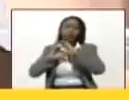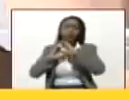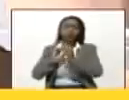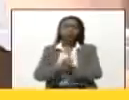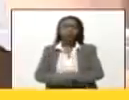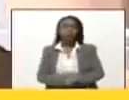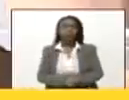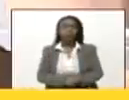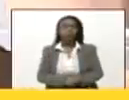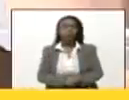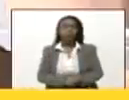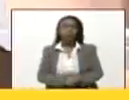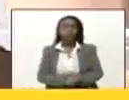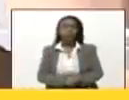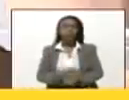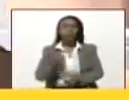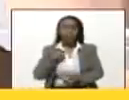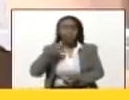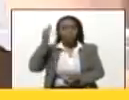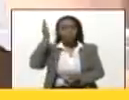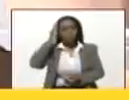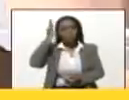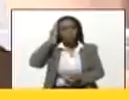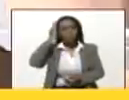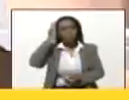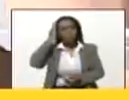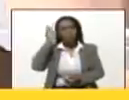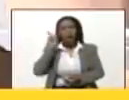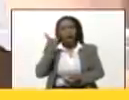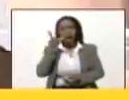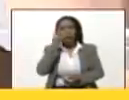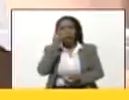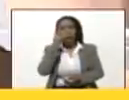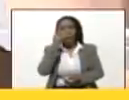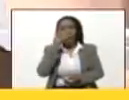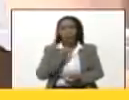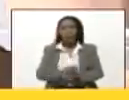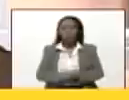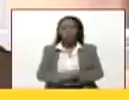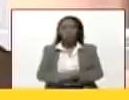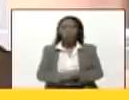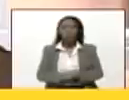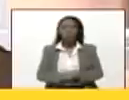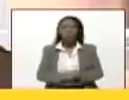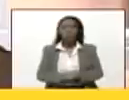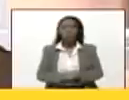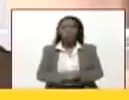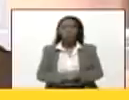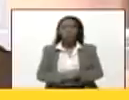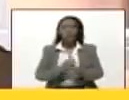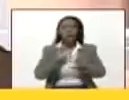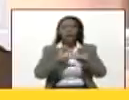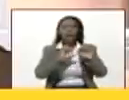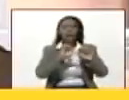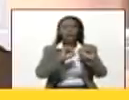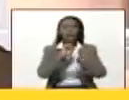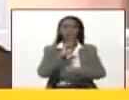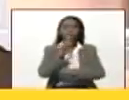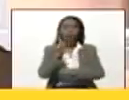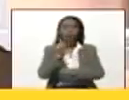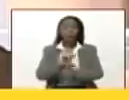sé que es un hombre del siglo XXI